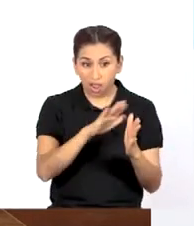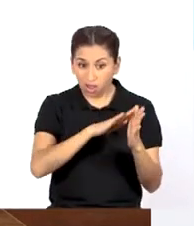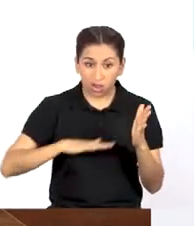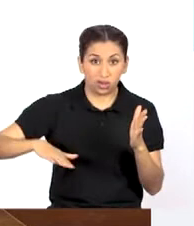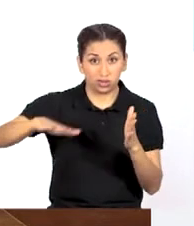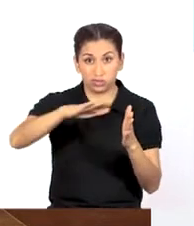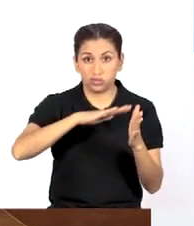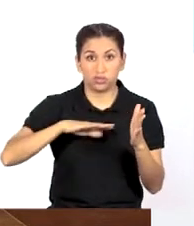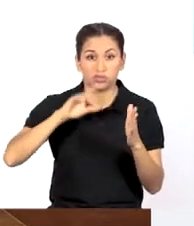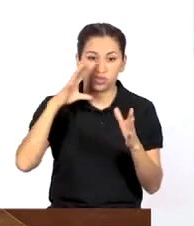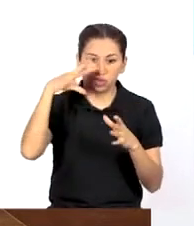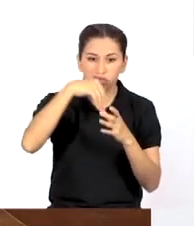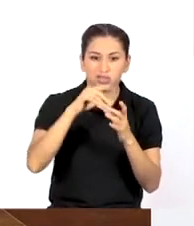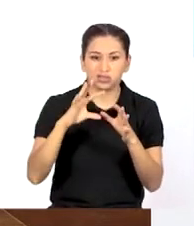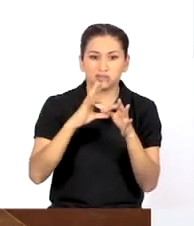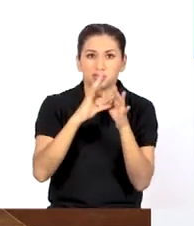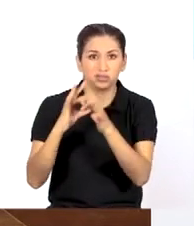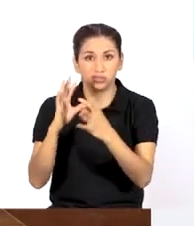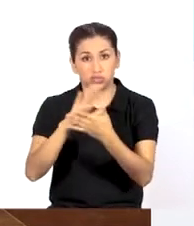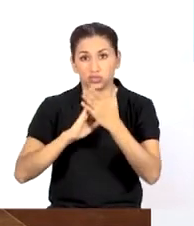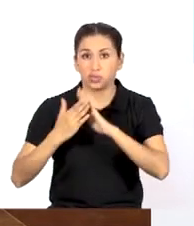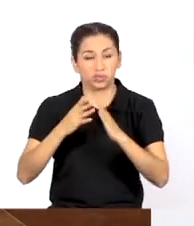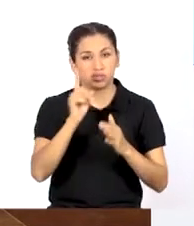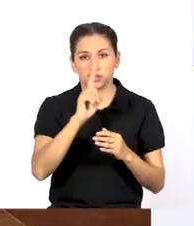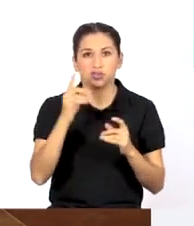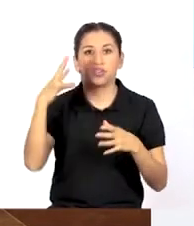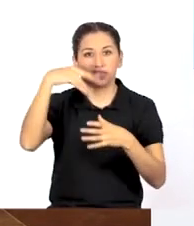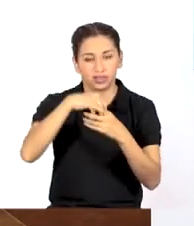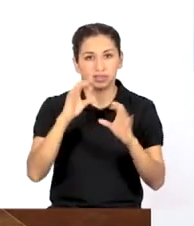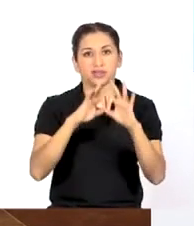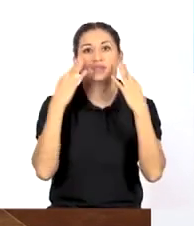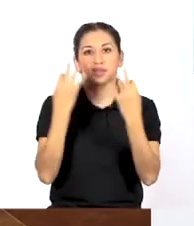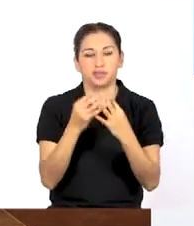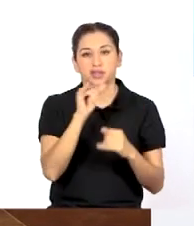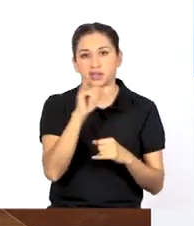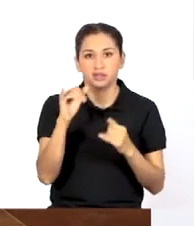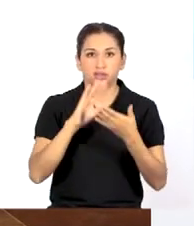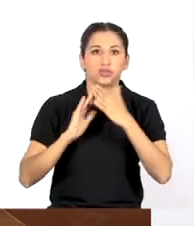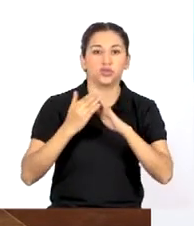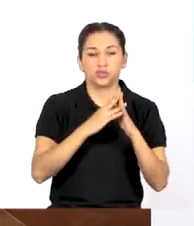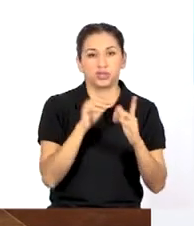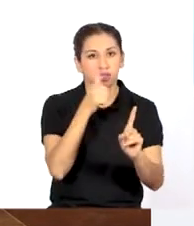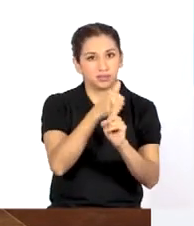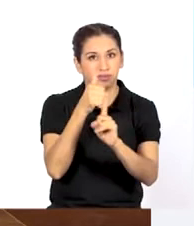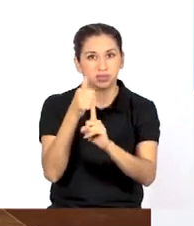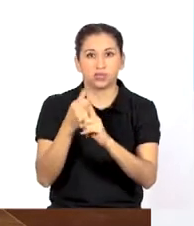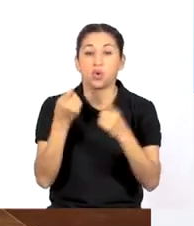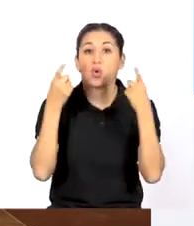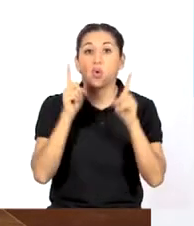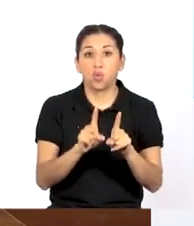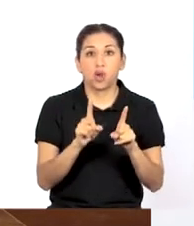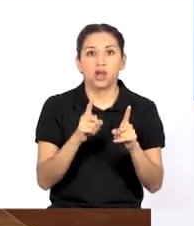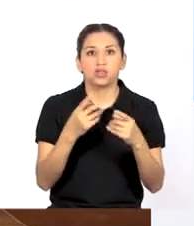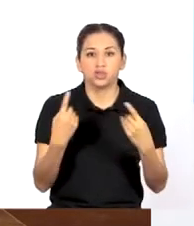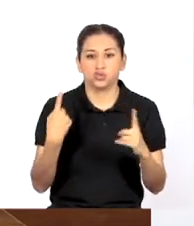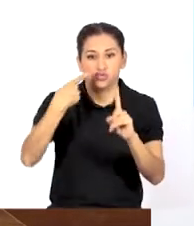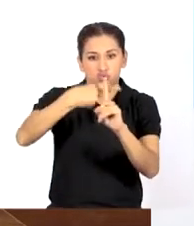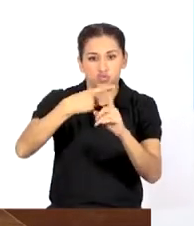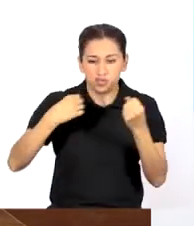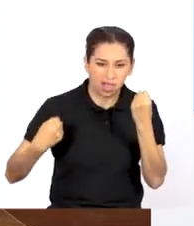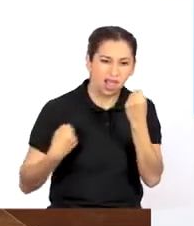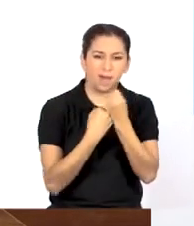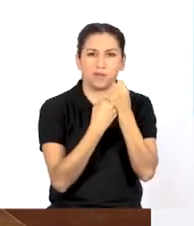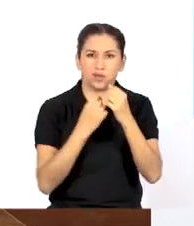estudiantes en relación con su comunidad, sino en las familias y en la comunidad misma, cuando suman